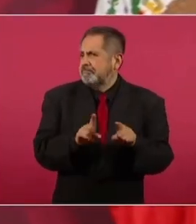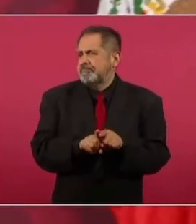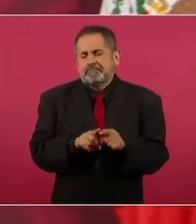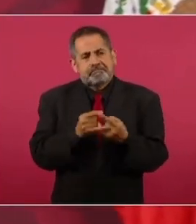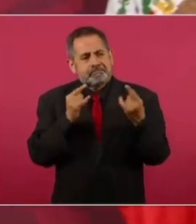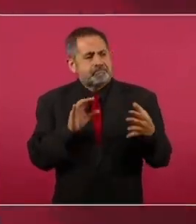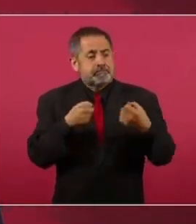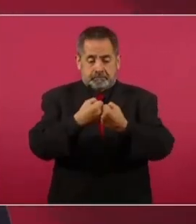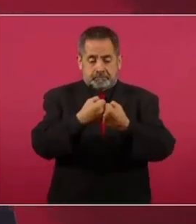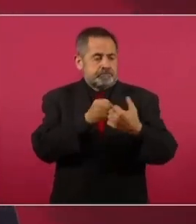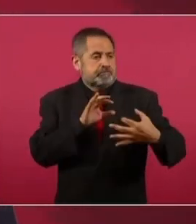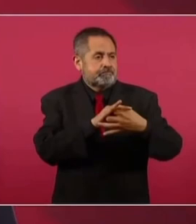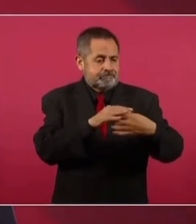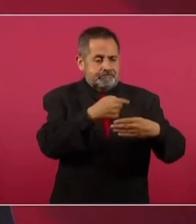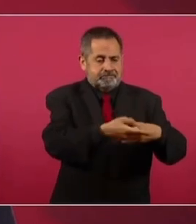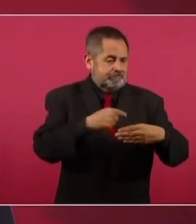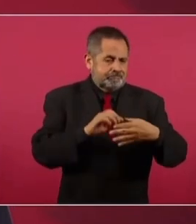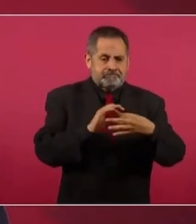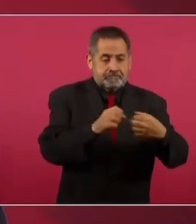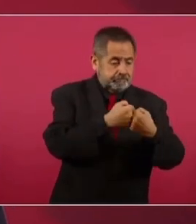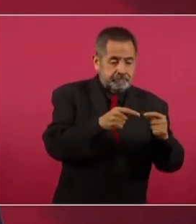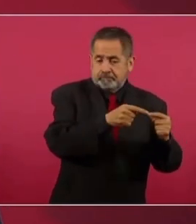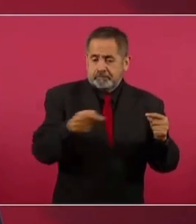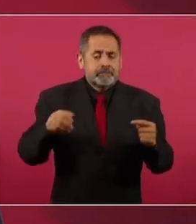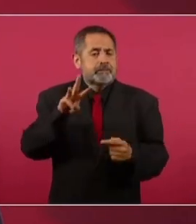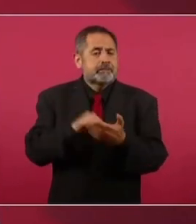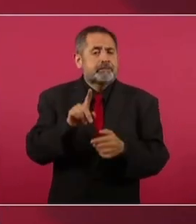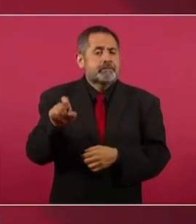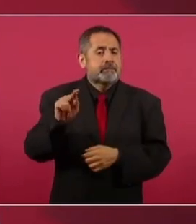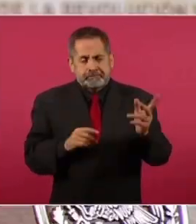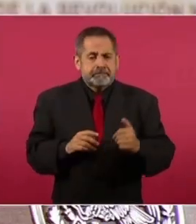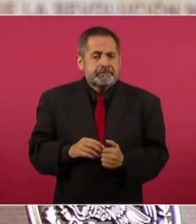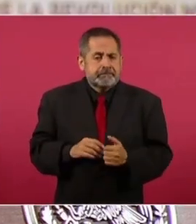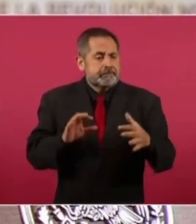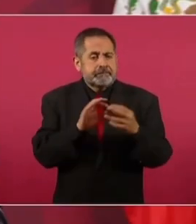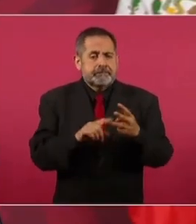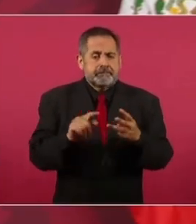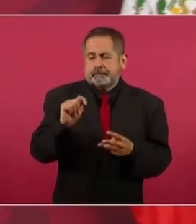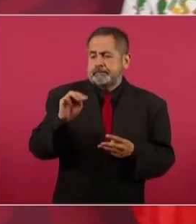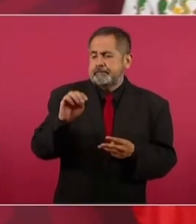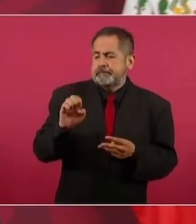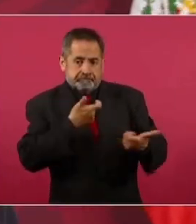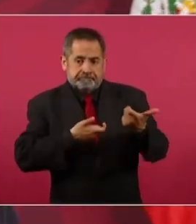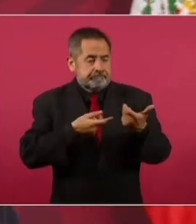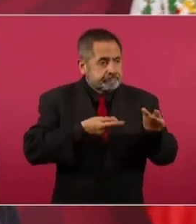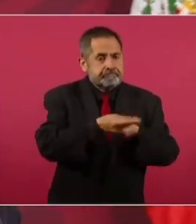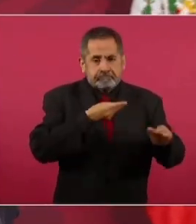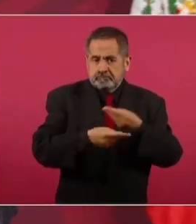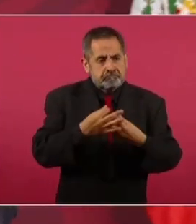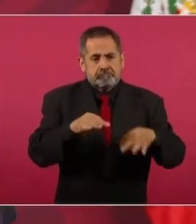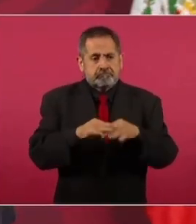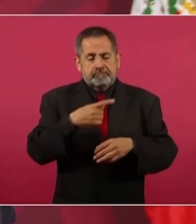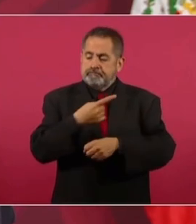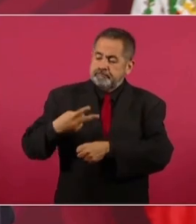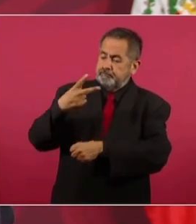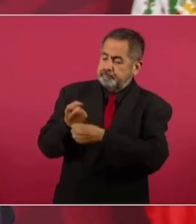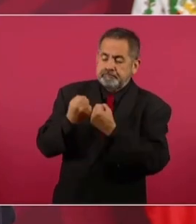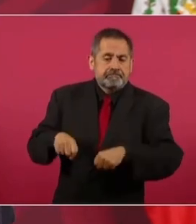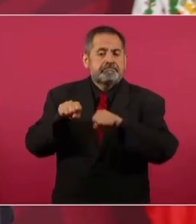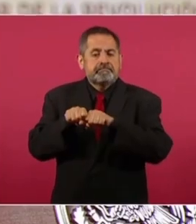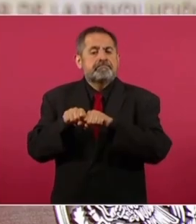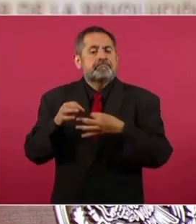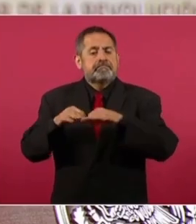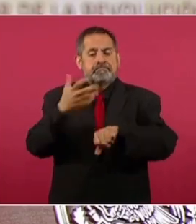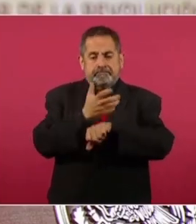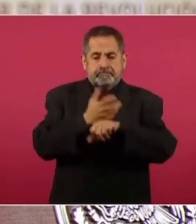una frontera de 3 mil 180 kilómetros, nos une el tratado comercial. Somos segundos socios de